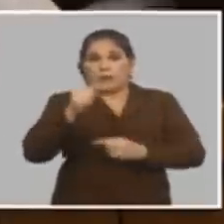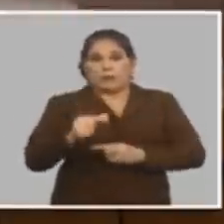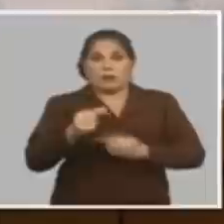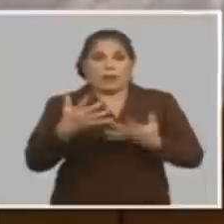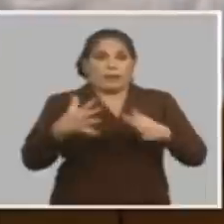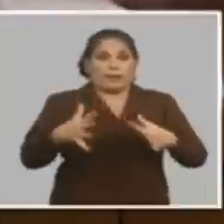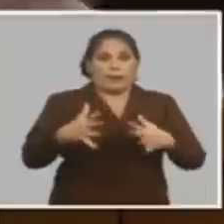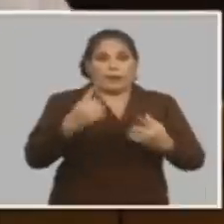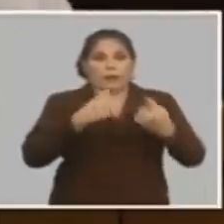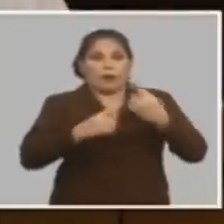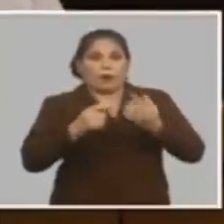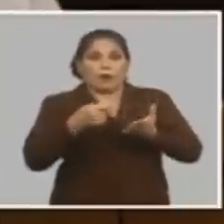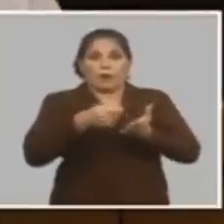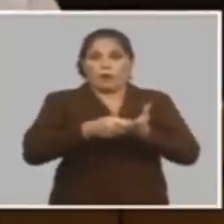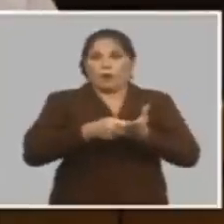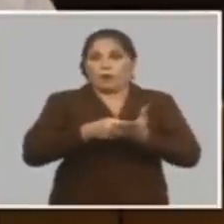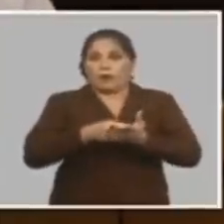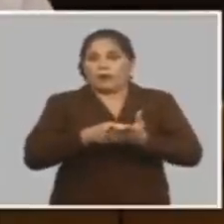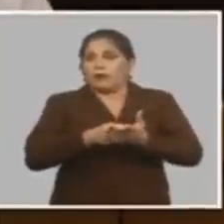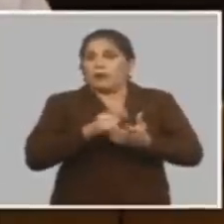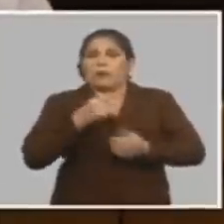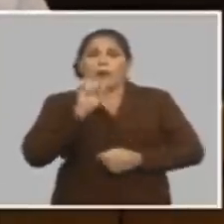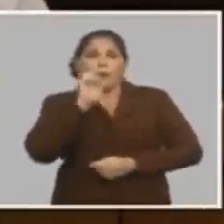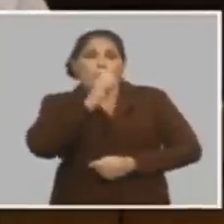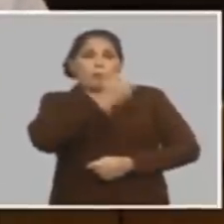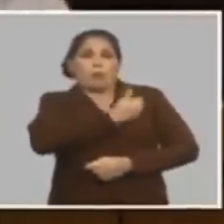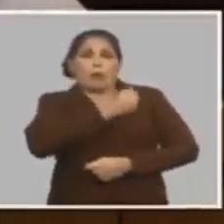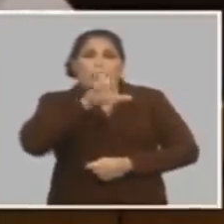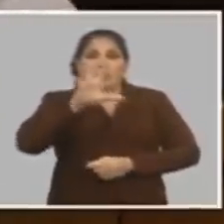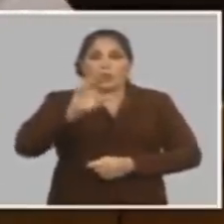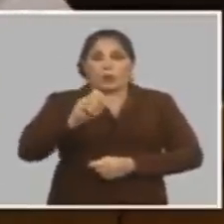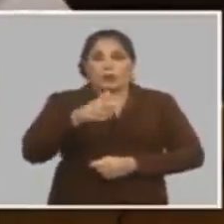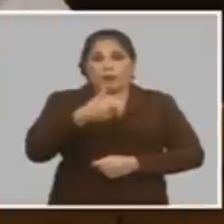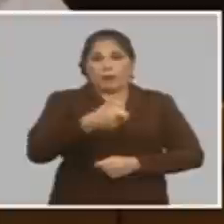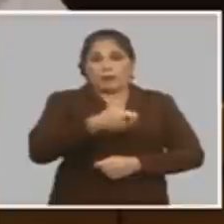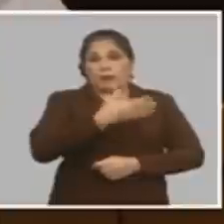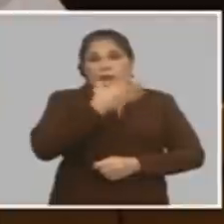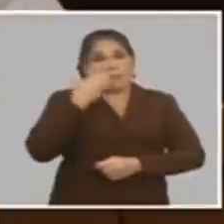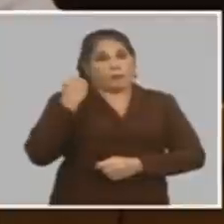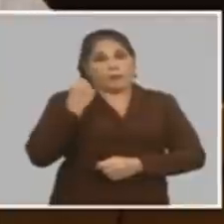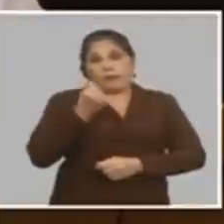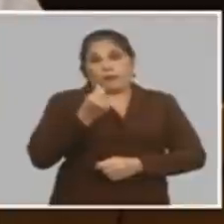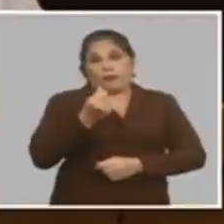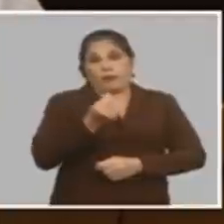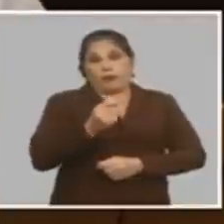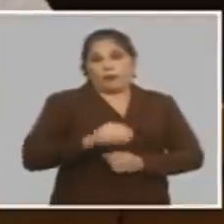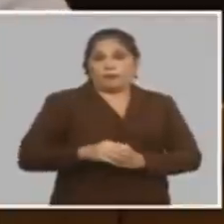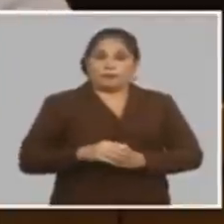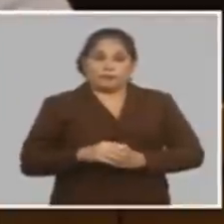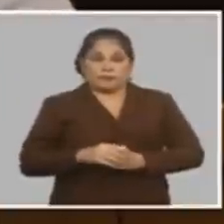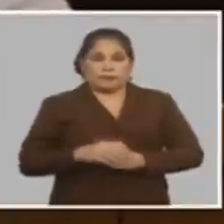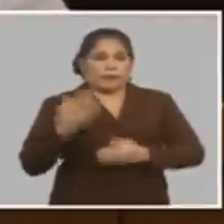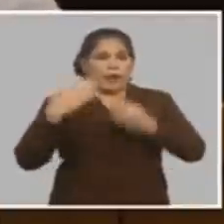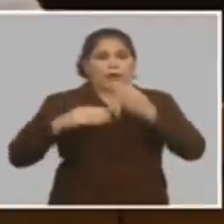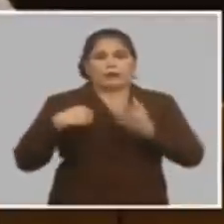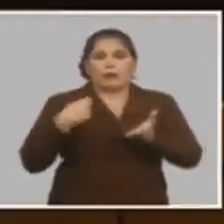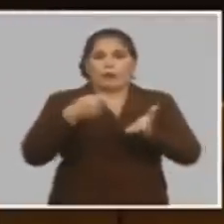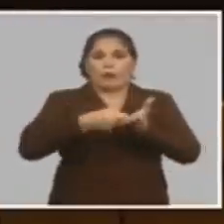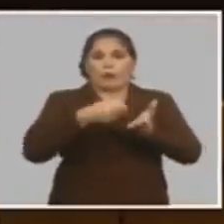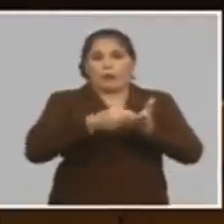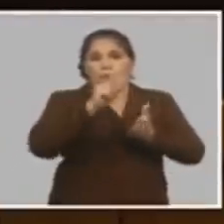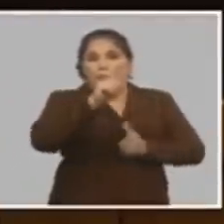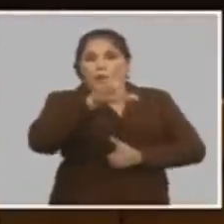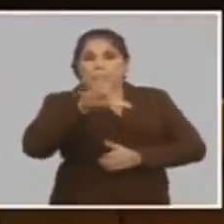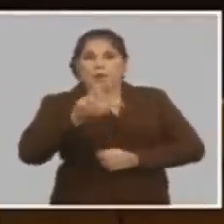la noticia de que el pueblo va a valer 50 pesos y no 25 ya el dinero pidió capacidad de compra antes yo me compraba con